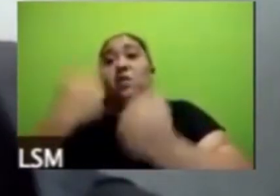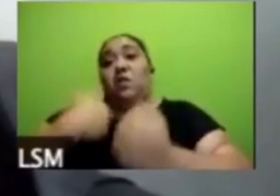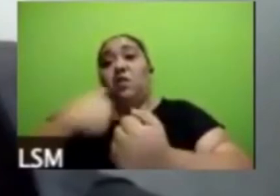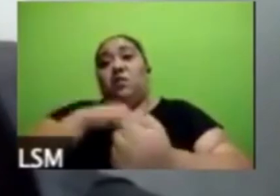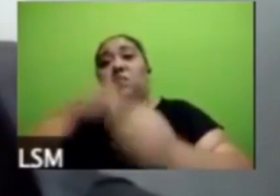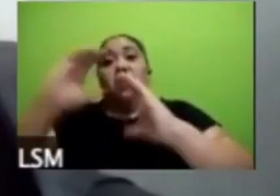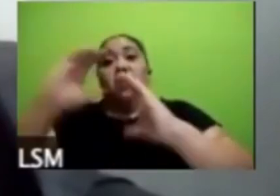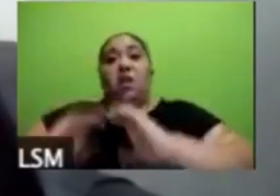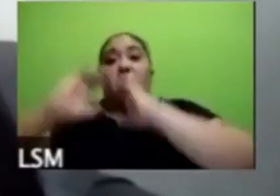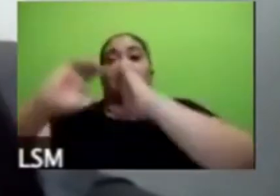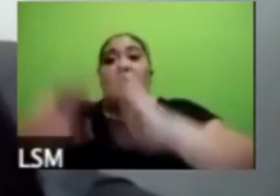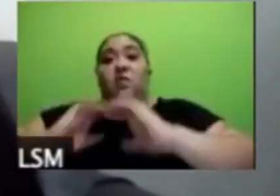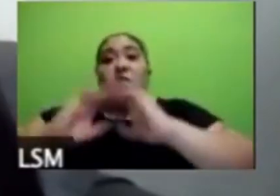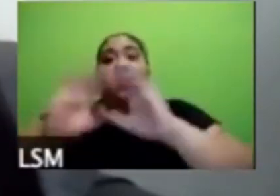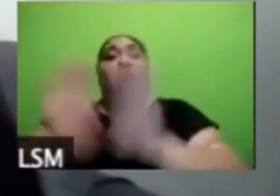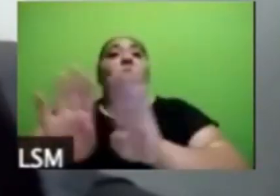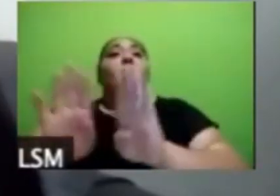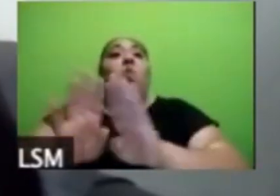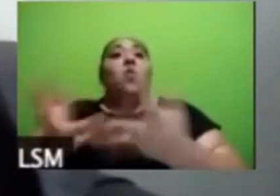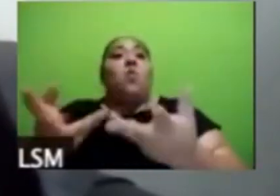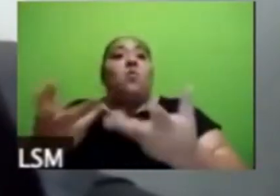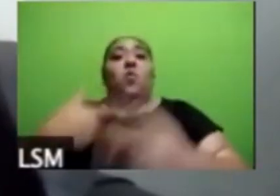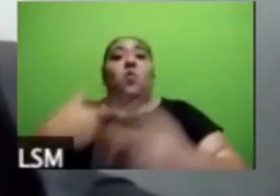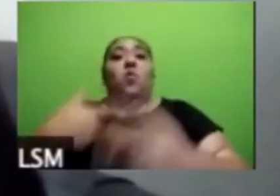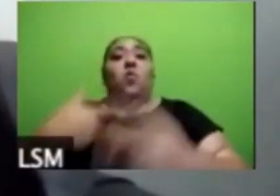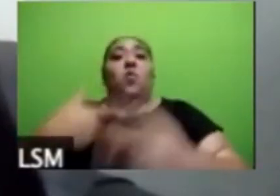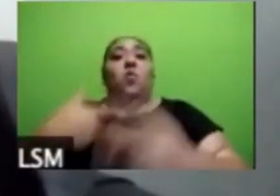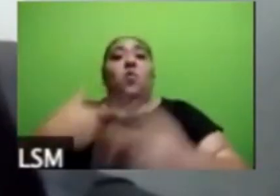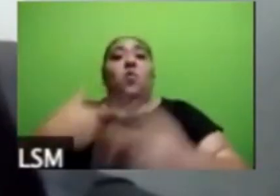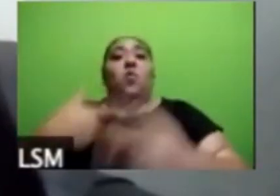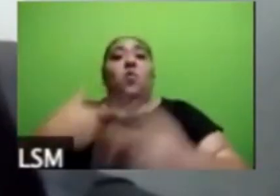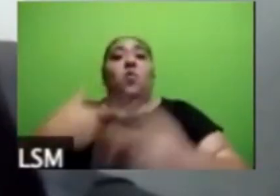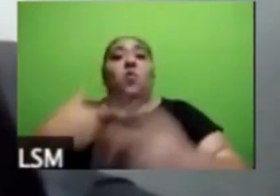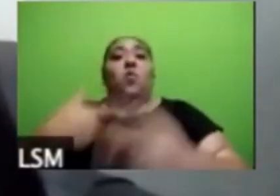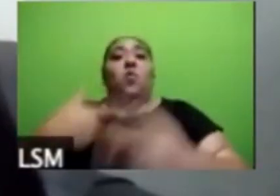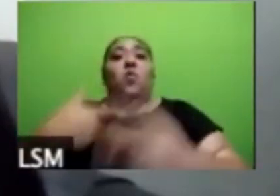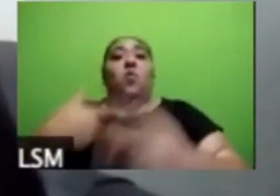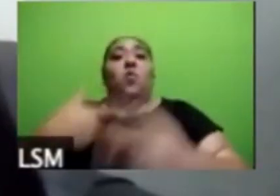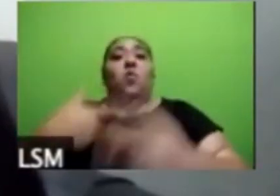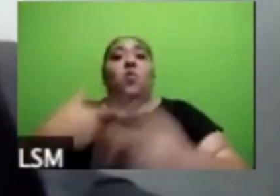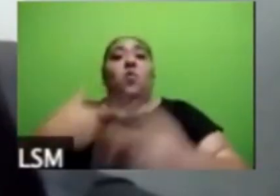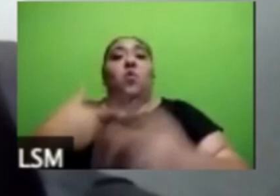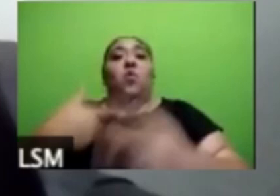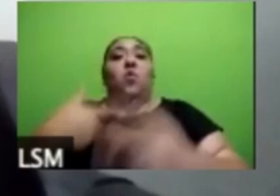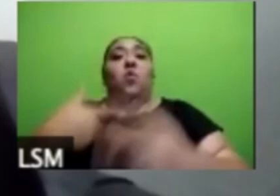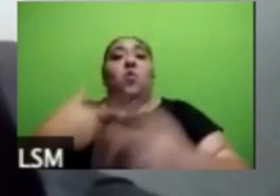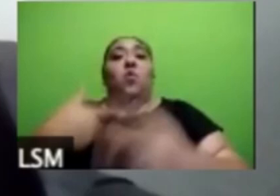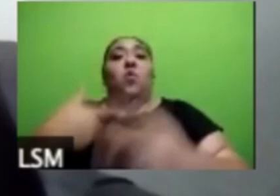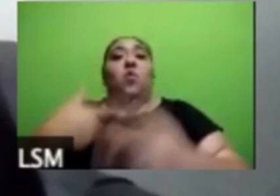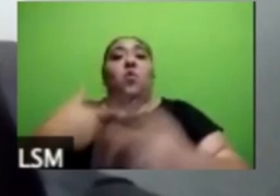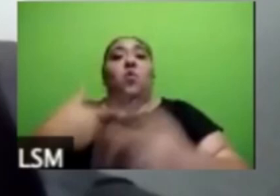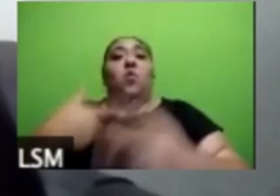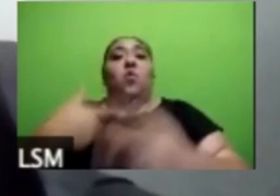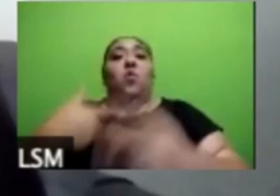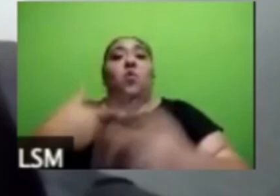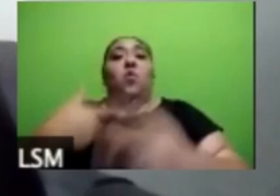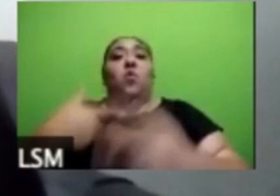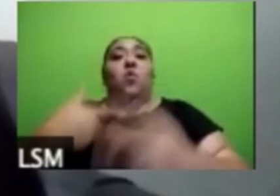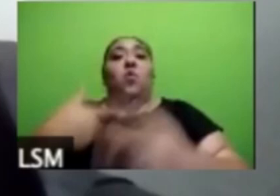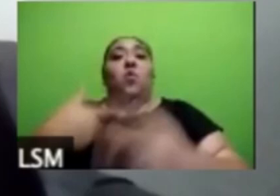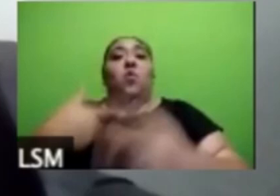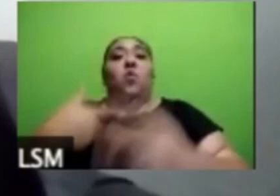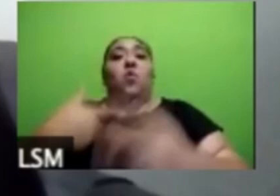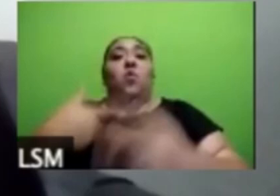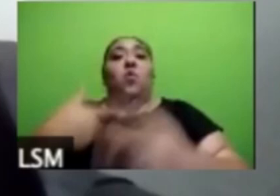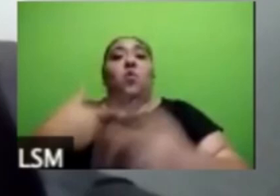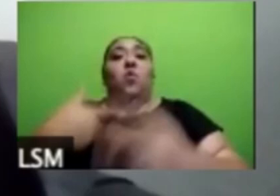tanto ahora hombres y mujeres están valorando el cuidado de las personas adultas mayores de los niños y de las niñas